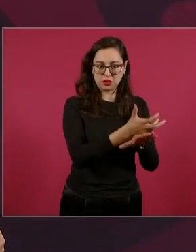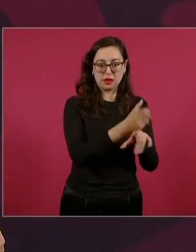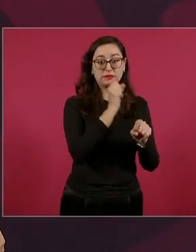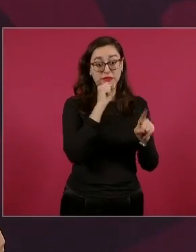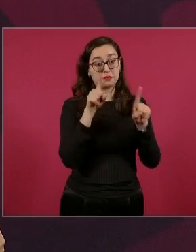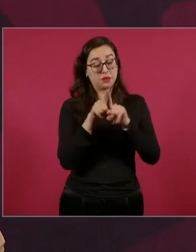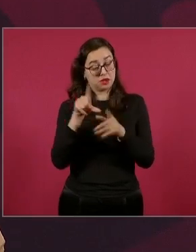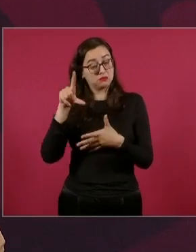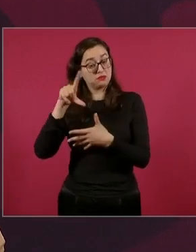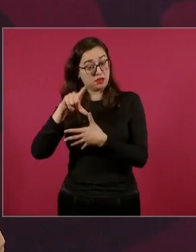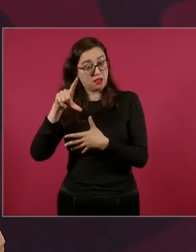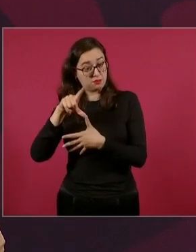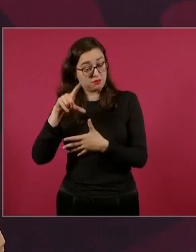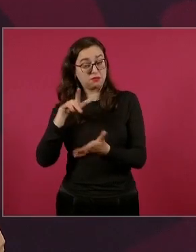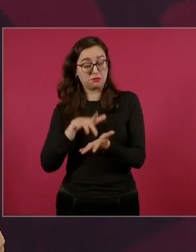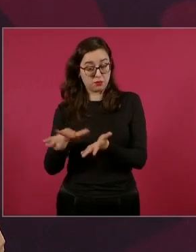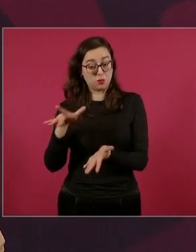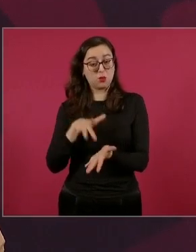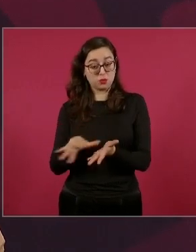nuestra América.